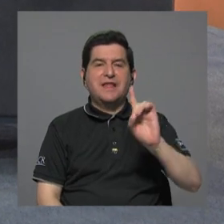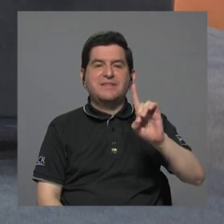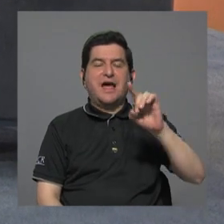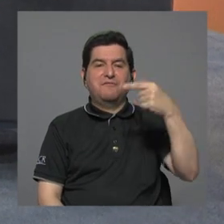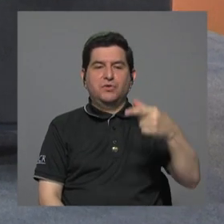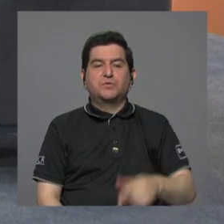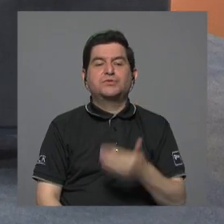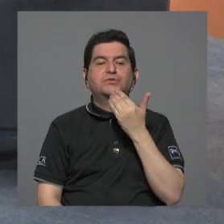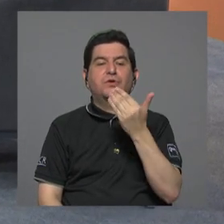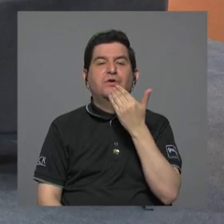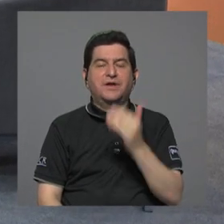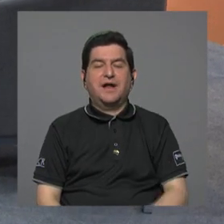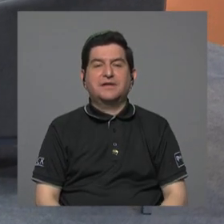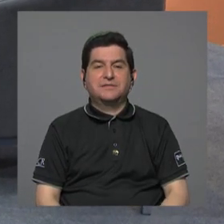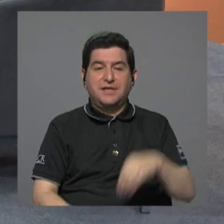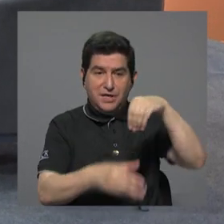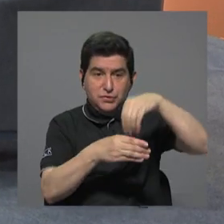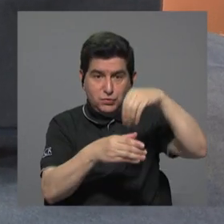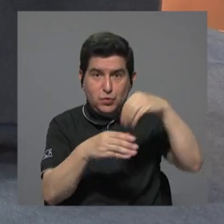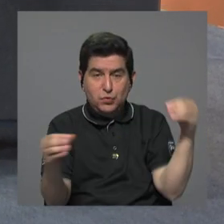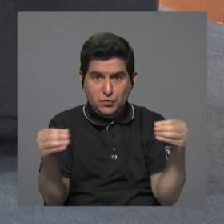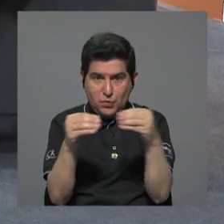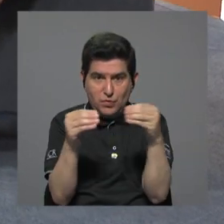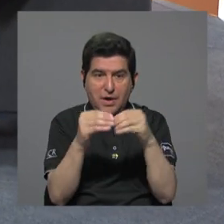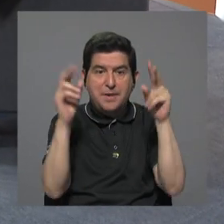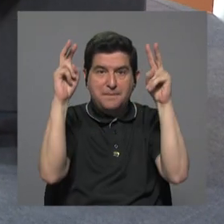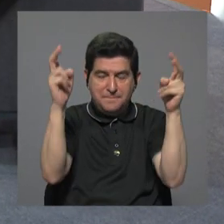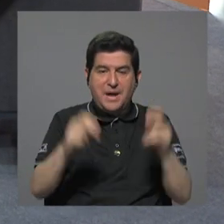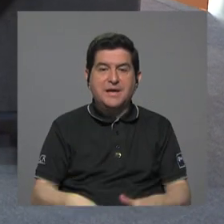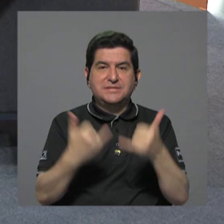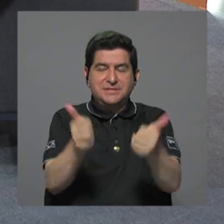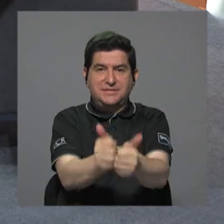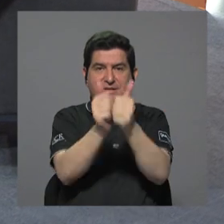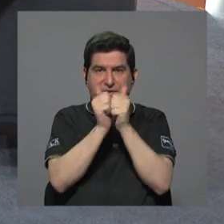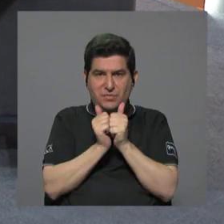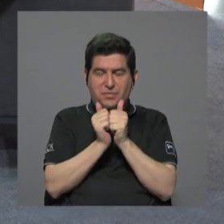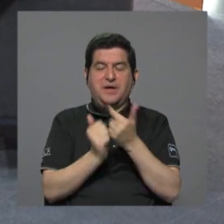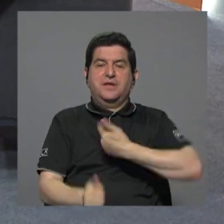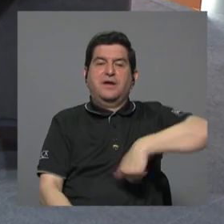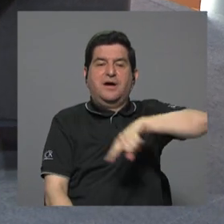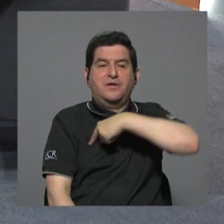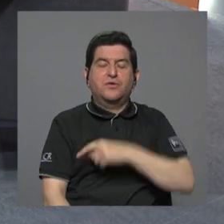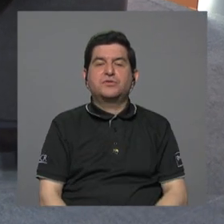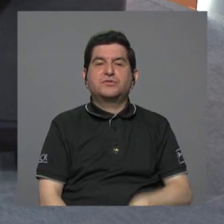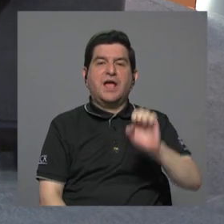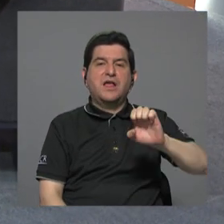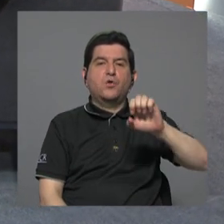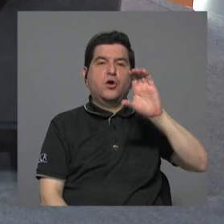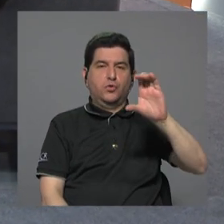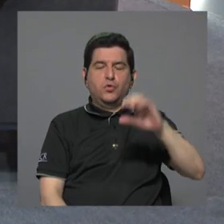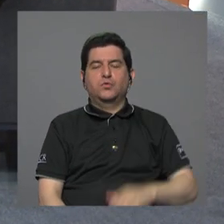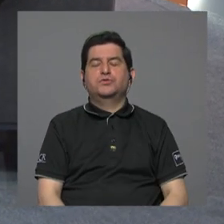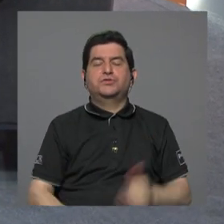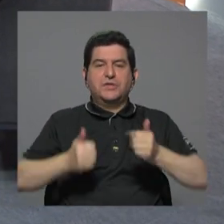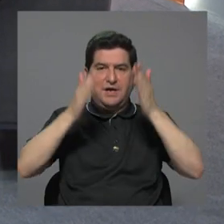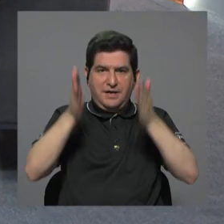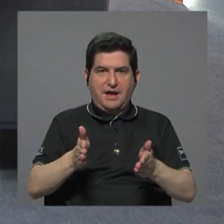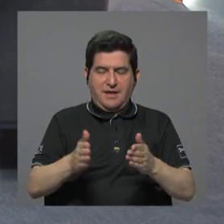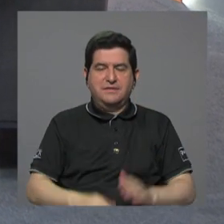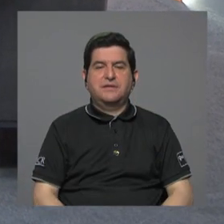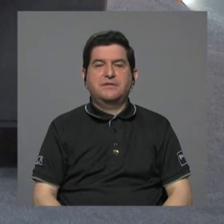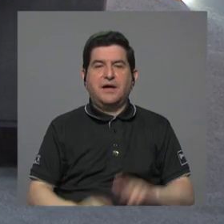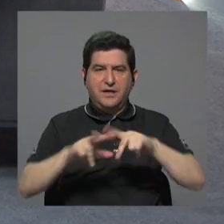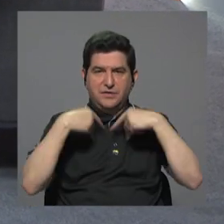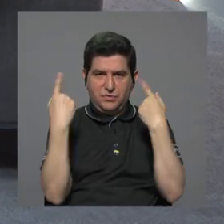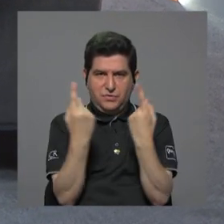gracias porque esto nos aporta más a este tema. Ya está con nosotros Eduardo Krushank candidato del partido